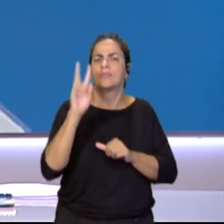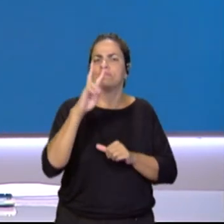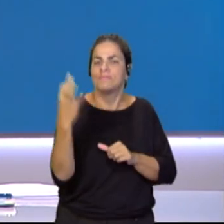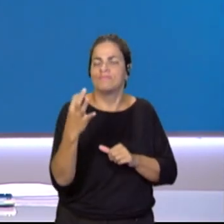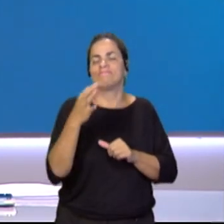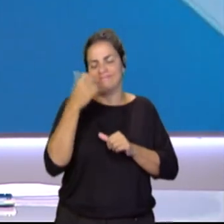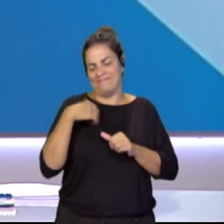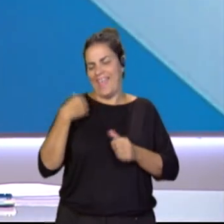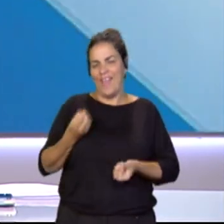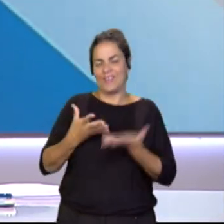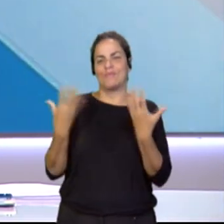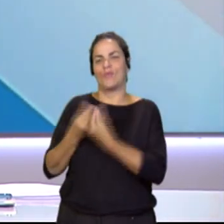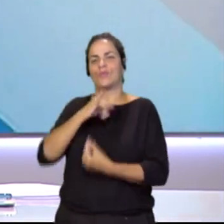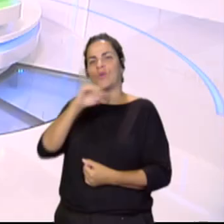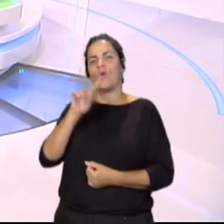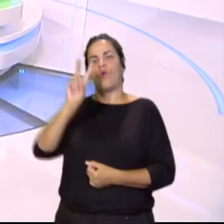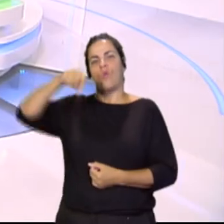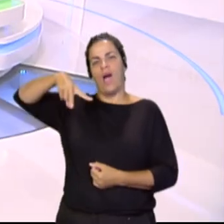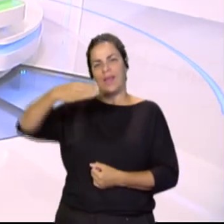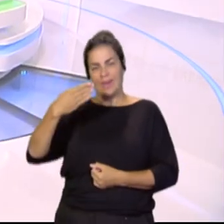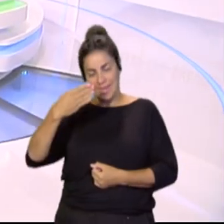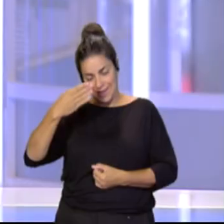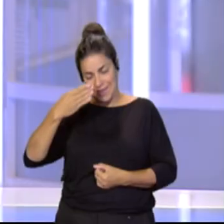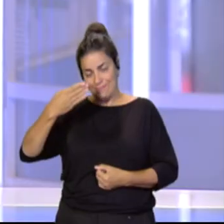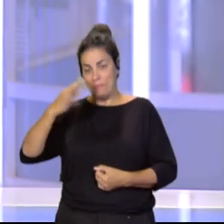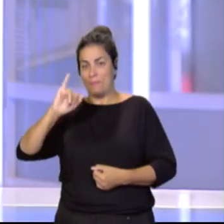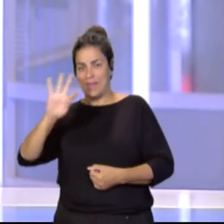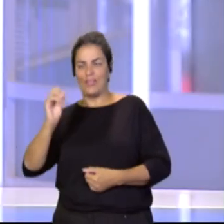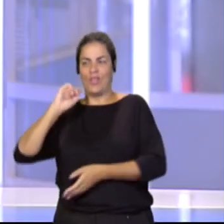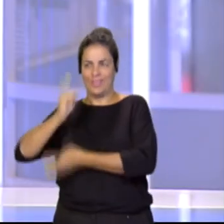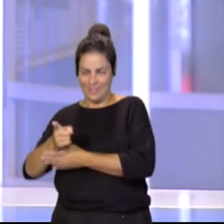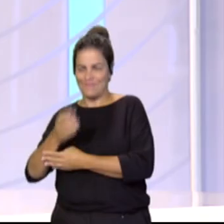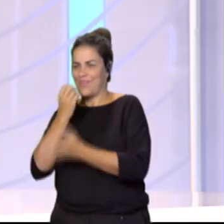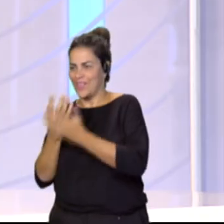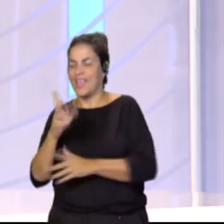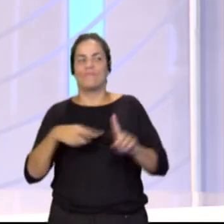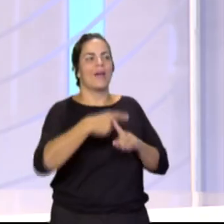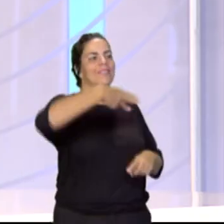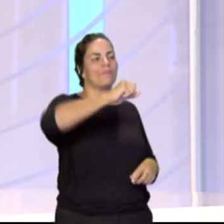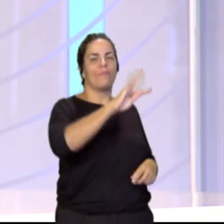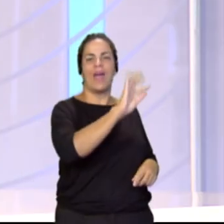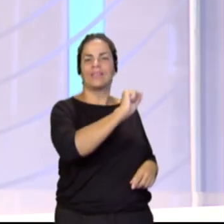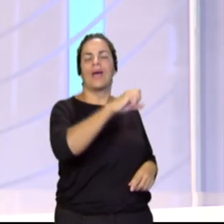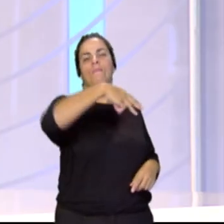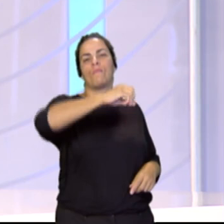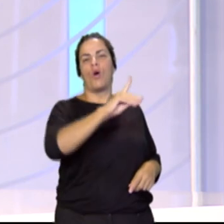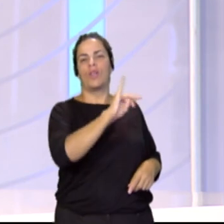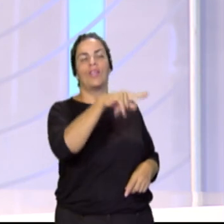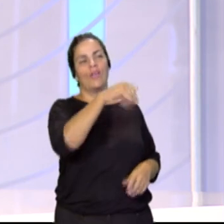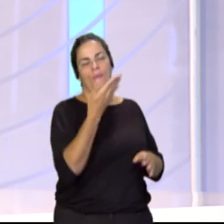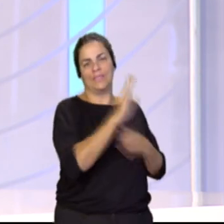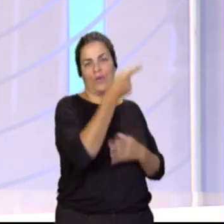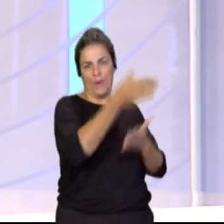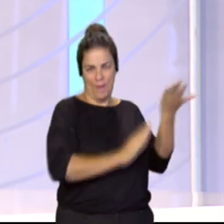se lo contamos ya junto a Juan y Brito en la dirección. Juan y qué tal, muy buenos días. Muy buenos días. Y Marta Modino que estará también en parte de la presentación. Marta, buenos días.